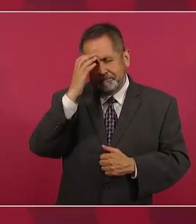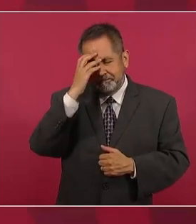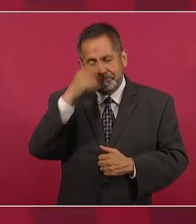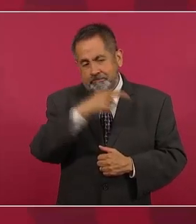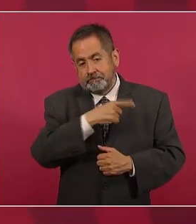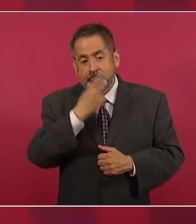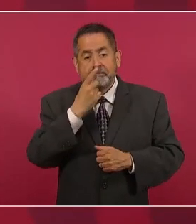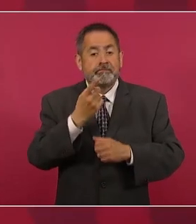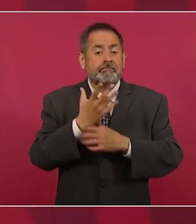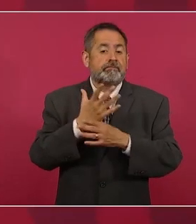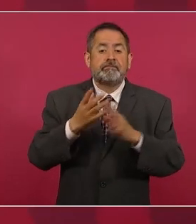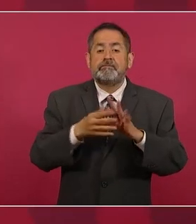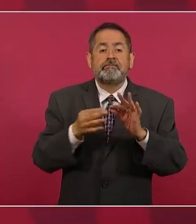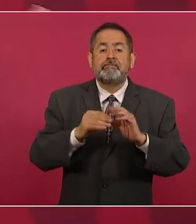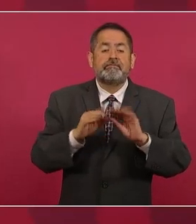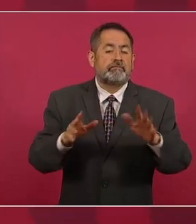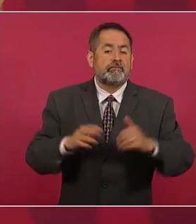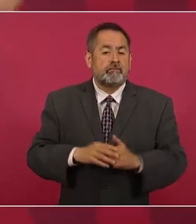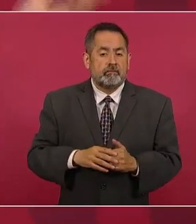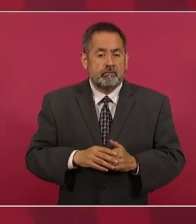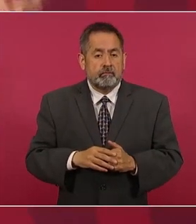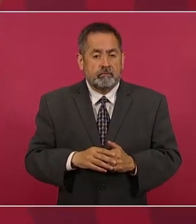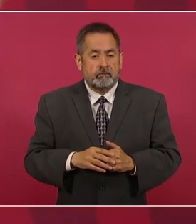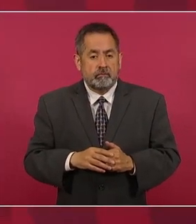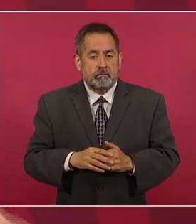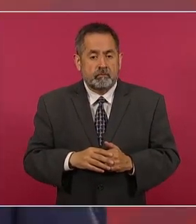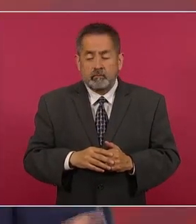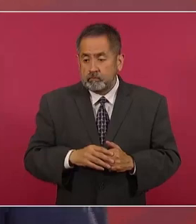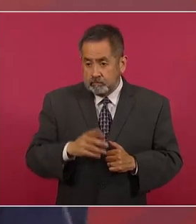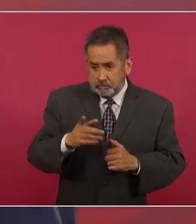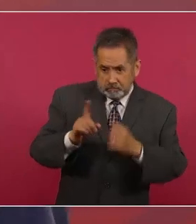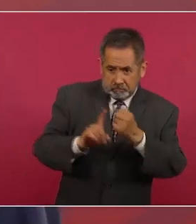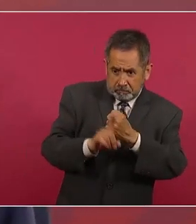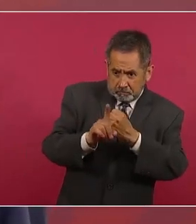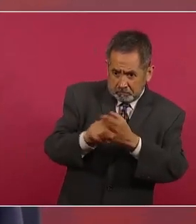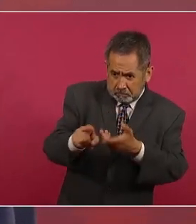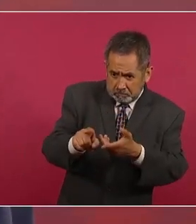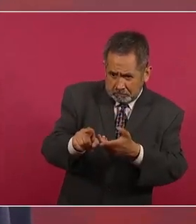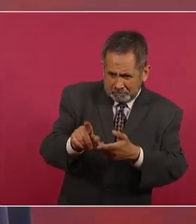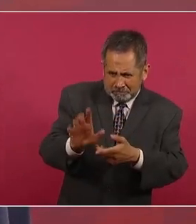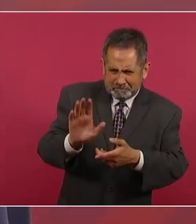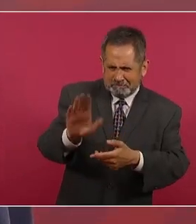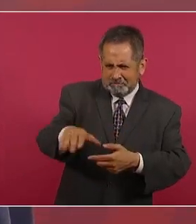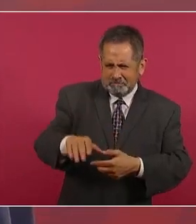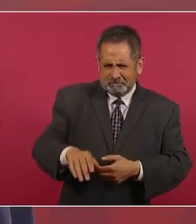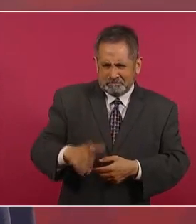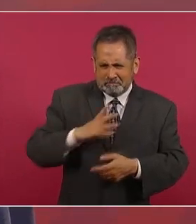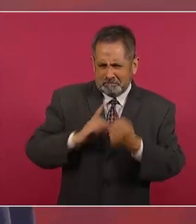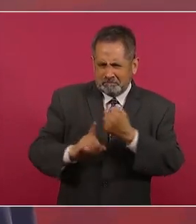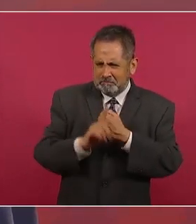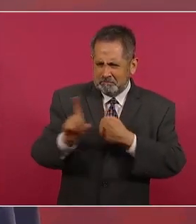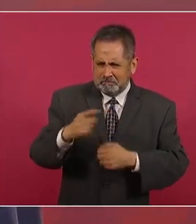de que el problema que se resuelve con dinero no es problema.